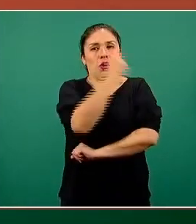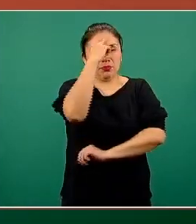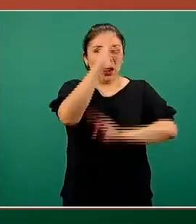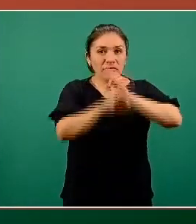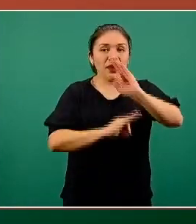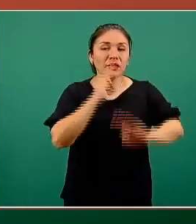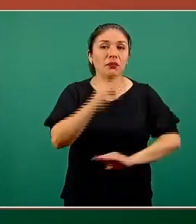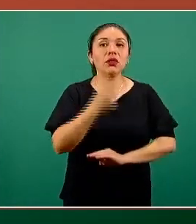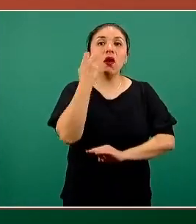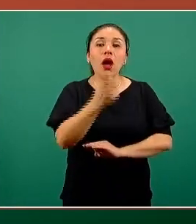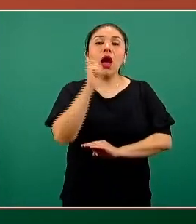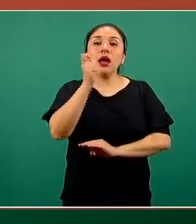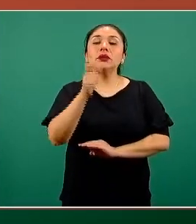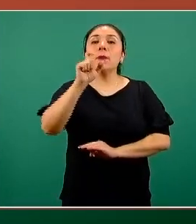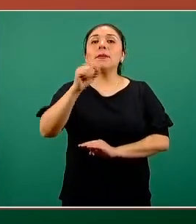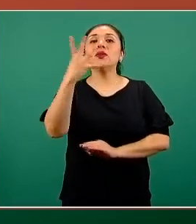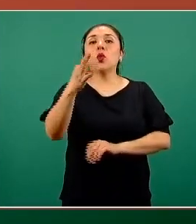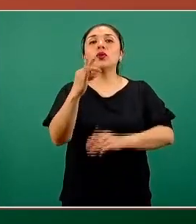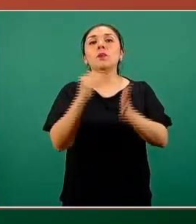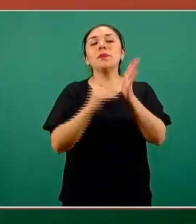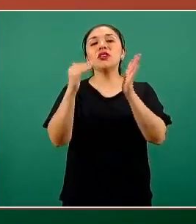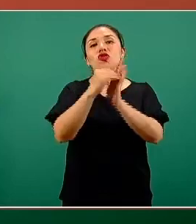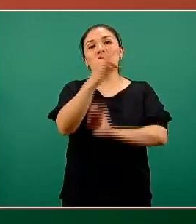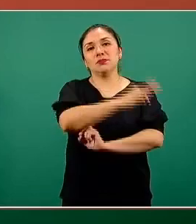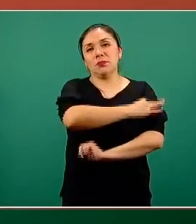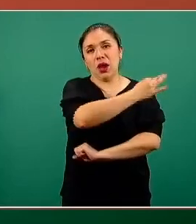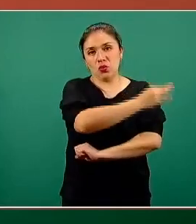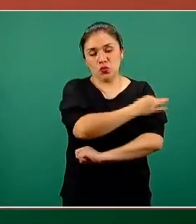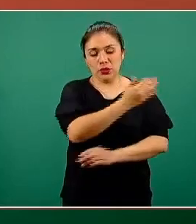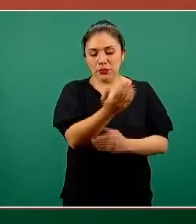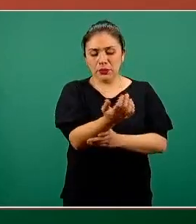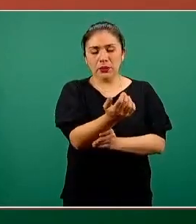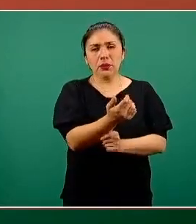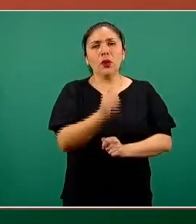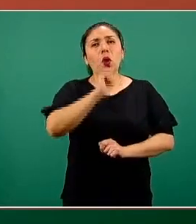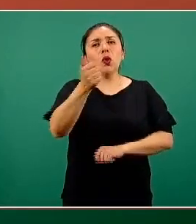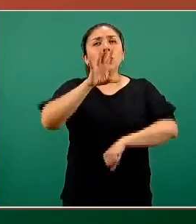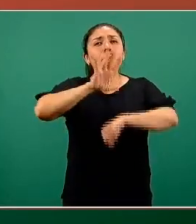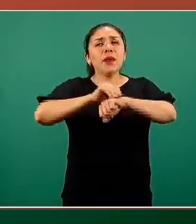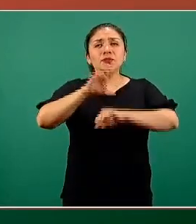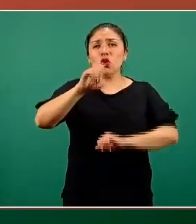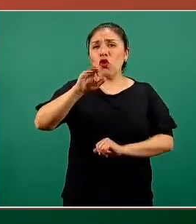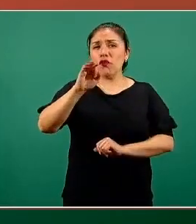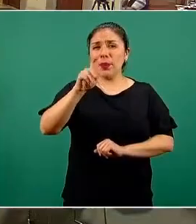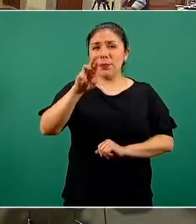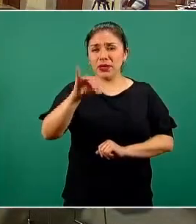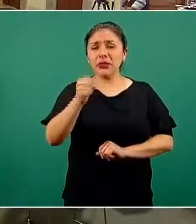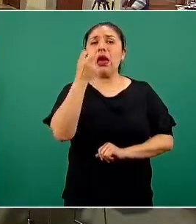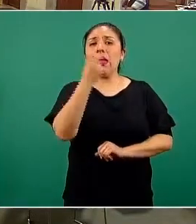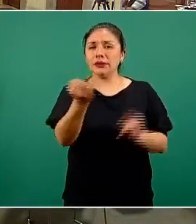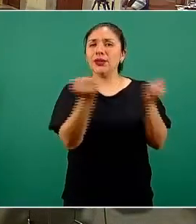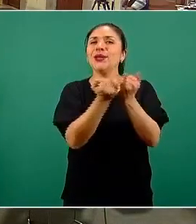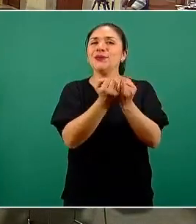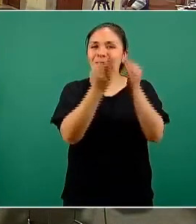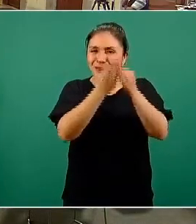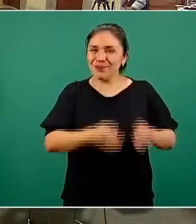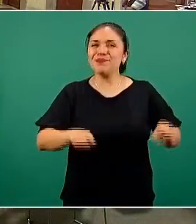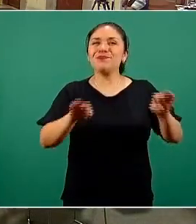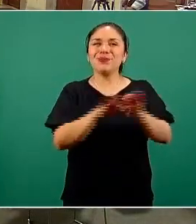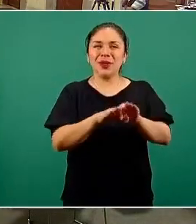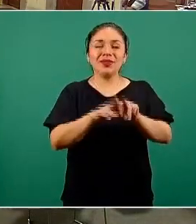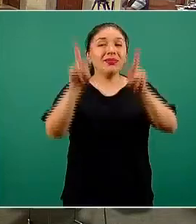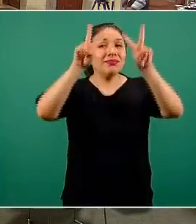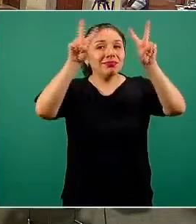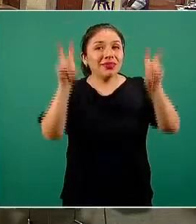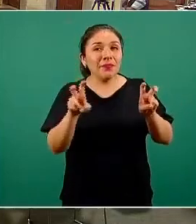que consisten en 24 millones de dosis. Respecto a la autorización sanitaria, esto también me parece muy importante, que sea un